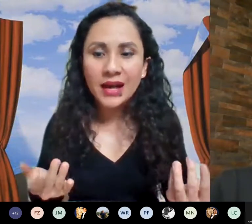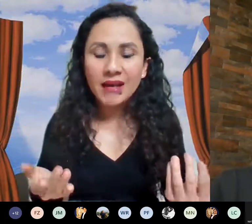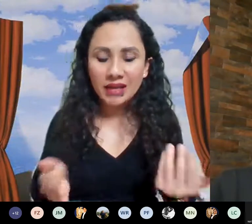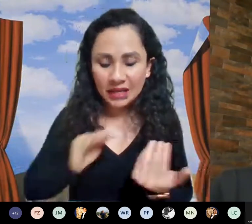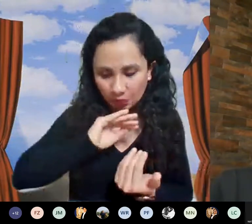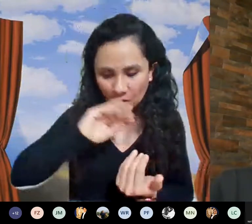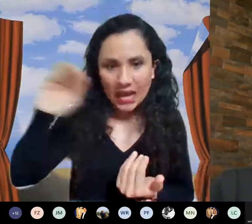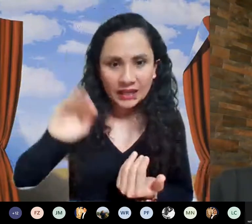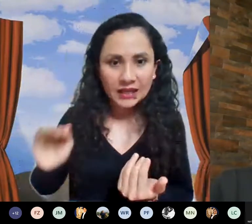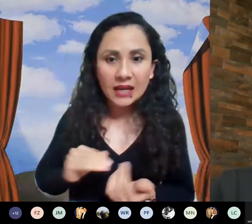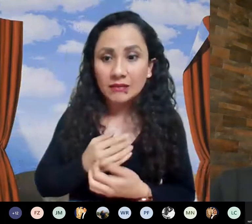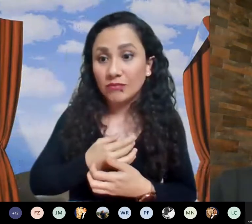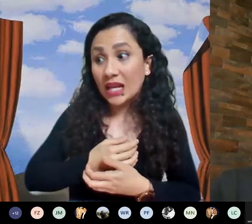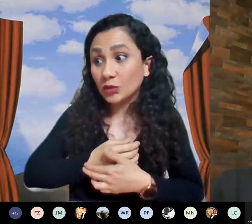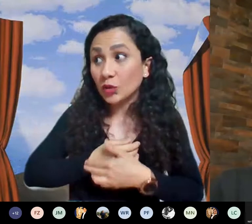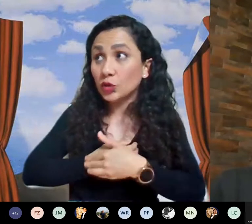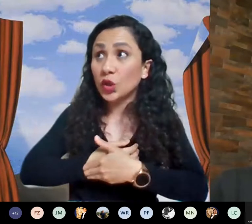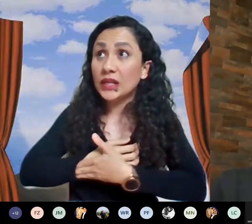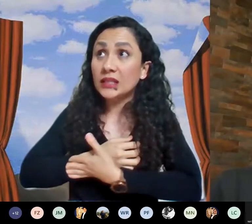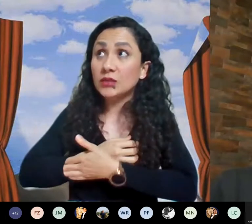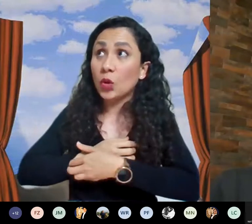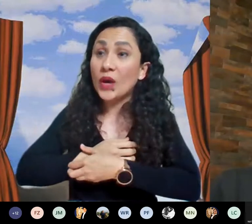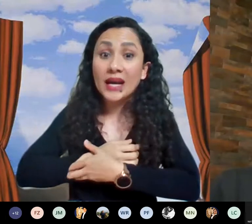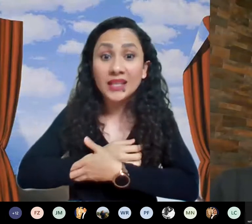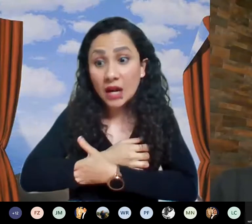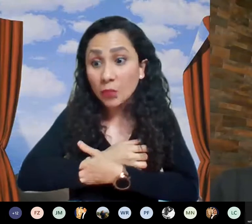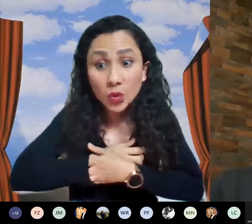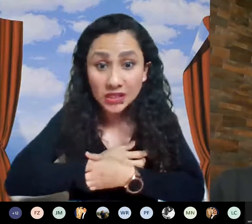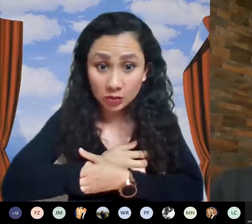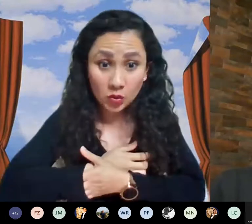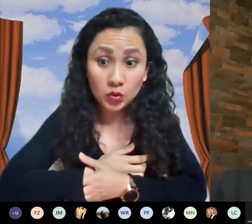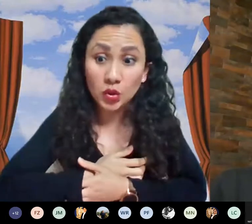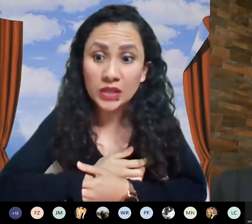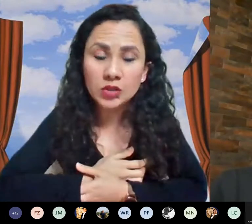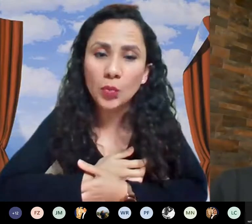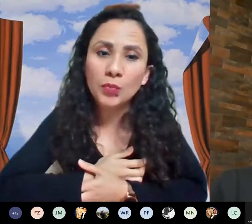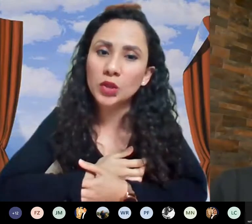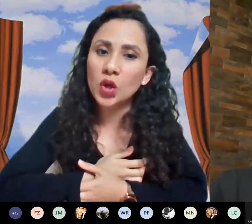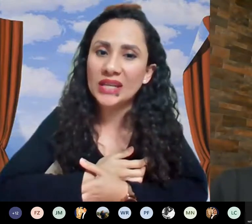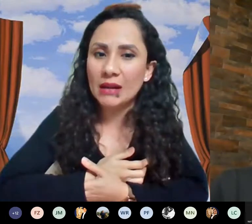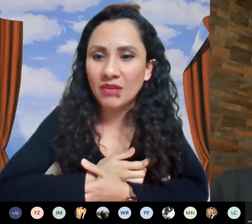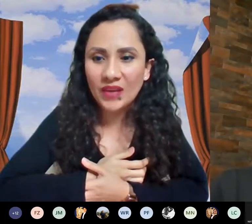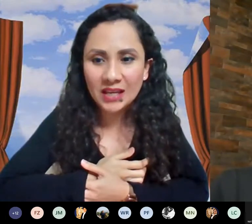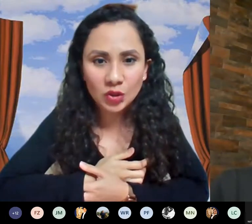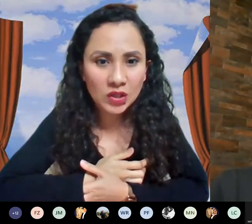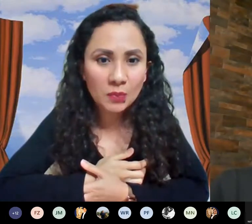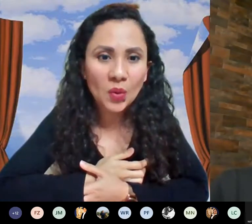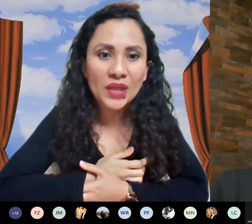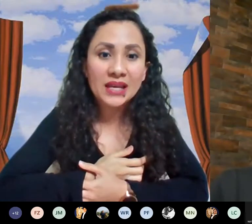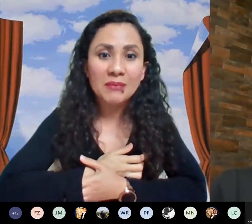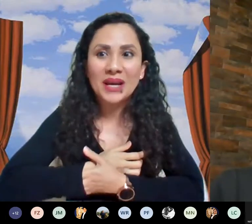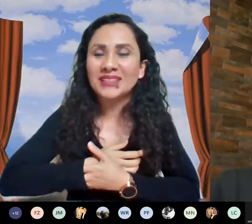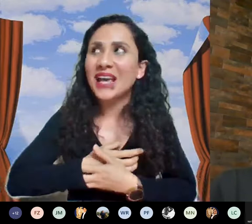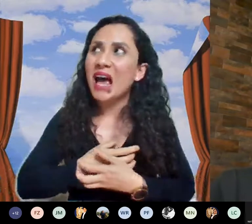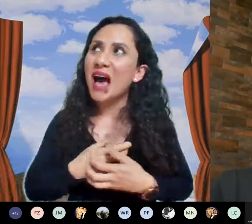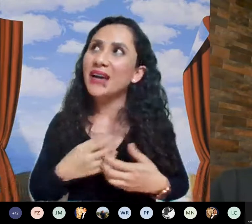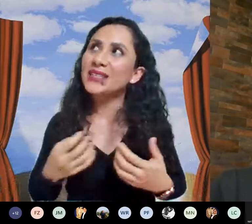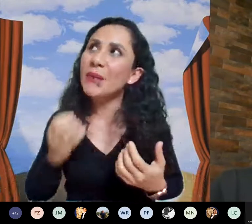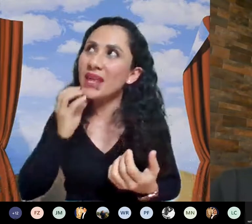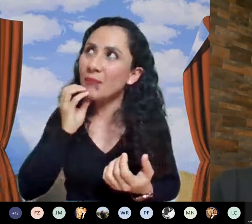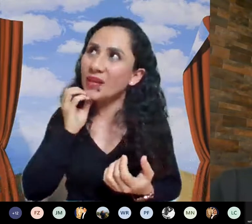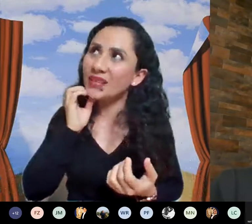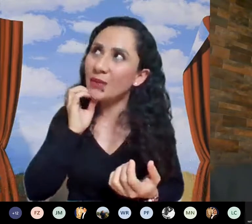esta manera de que voy a generar las soluciones o voy a generar muchas soluciones como un método de ramificación y poda y demás